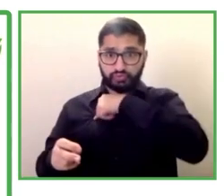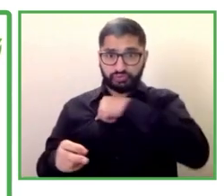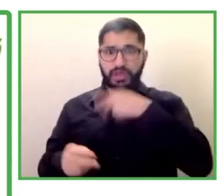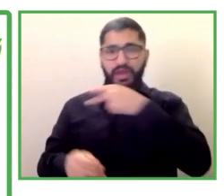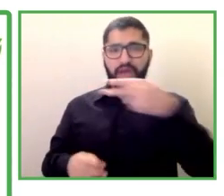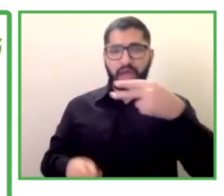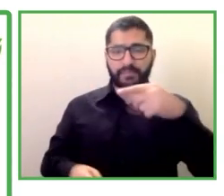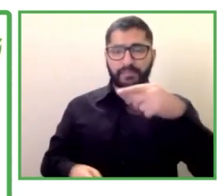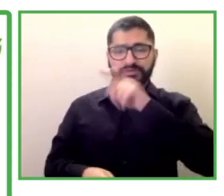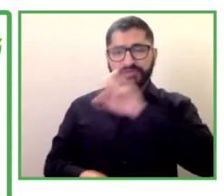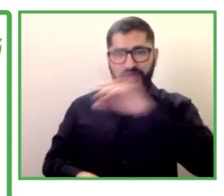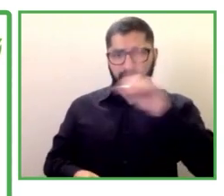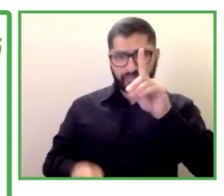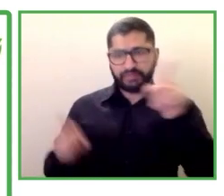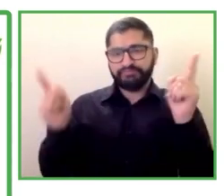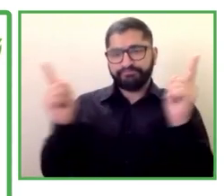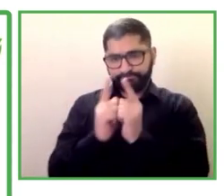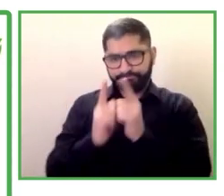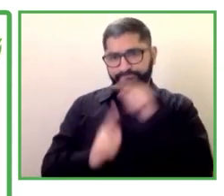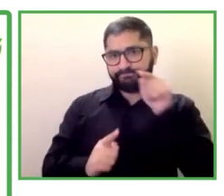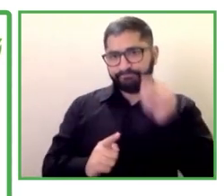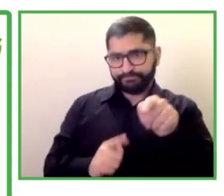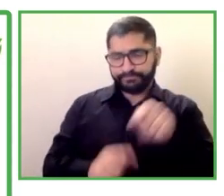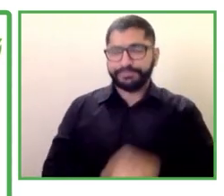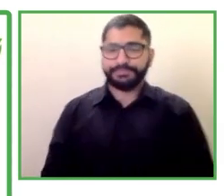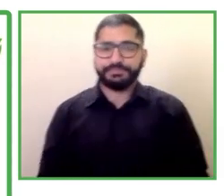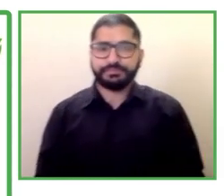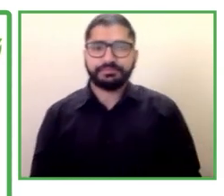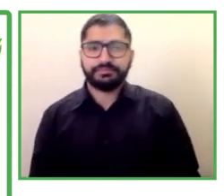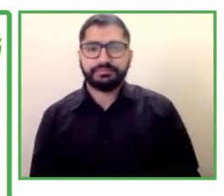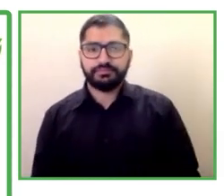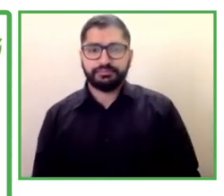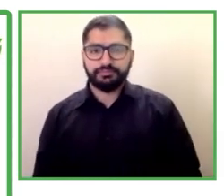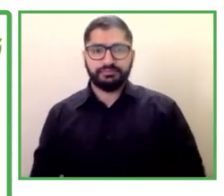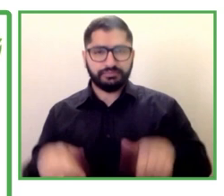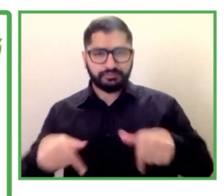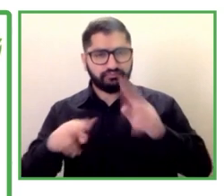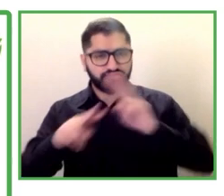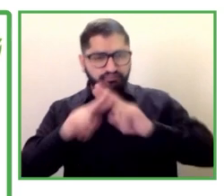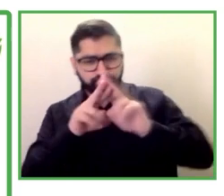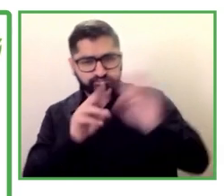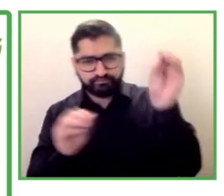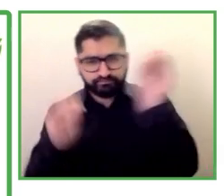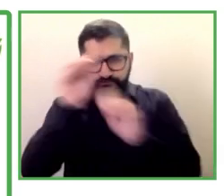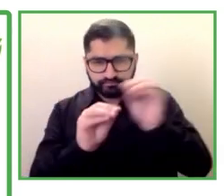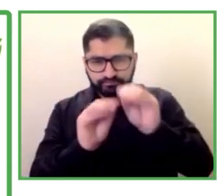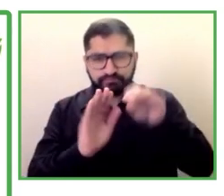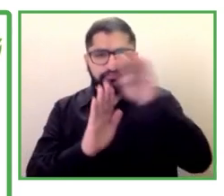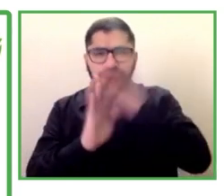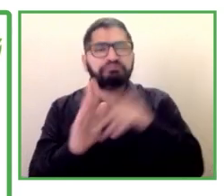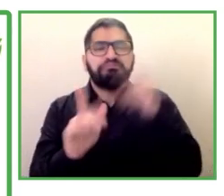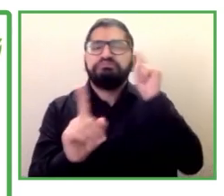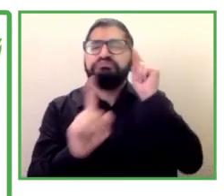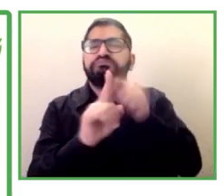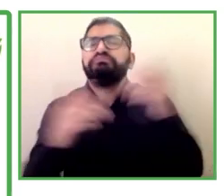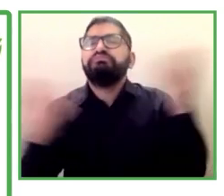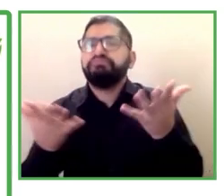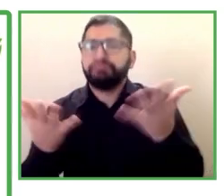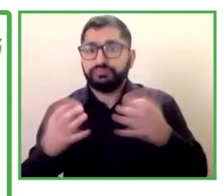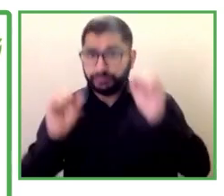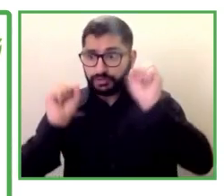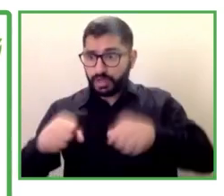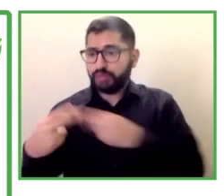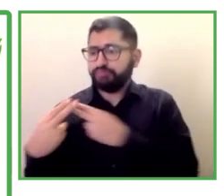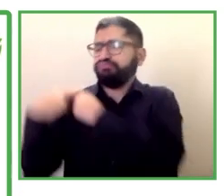esta fue creada para que los encargados de las políticas públicas a nivel estatal